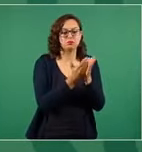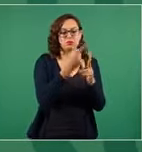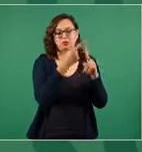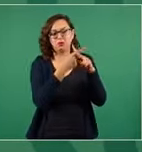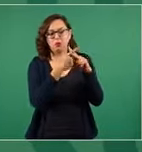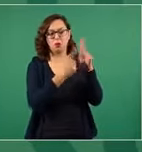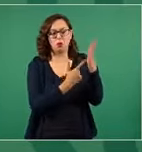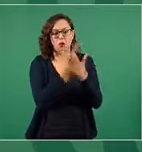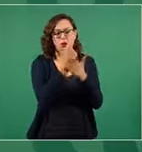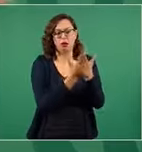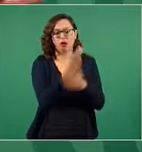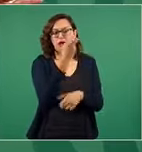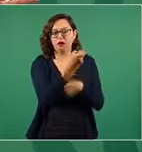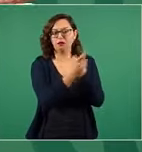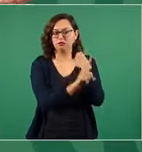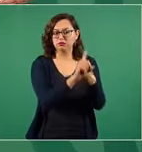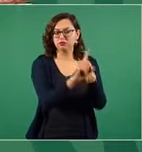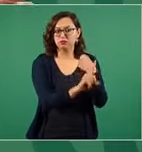entonces